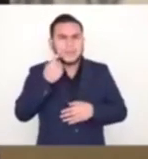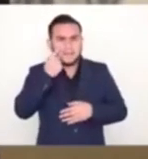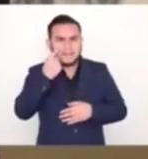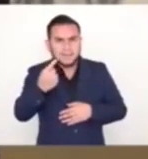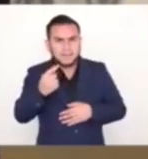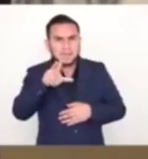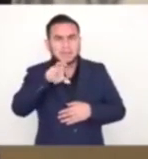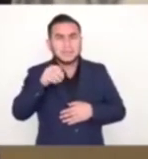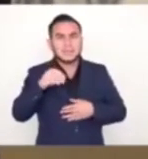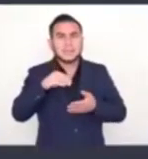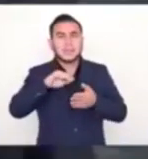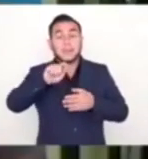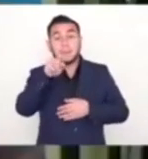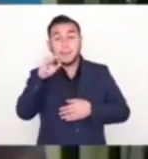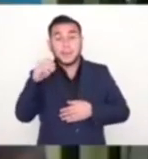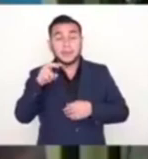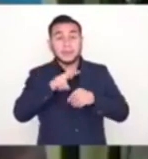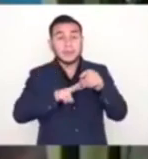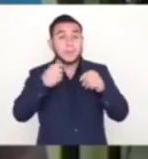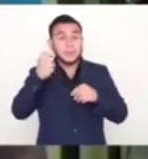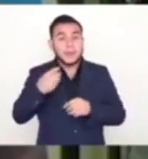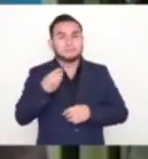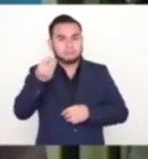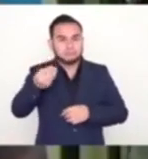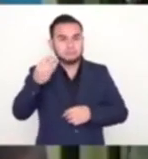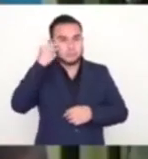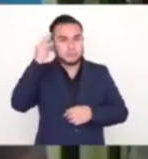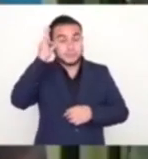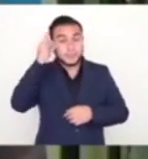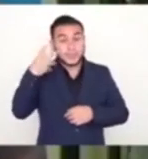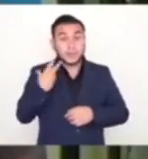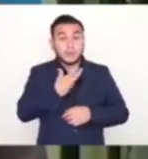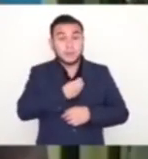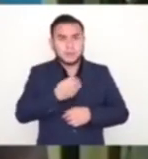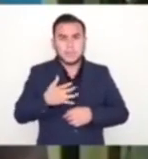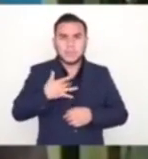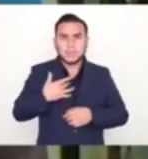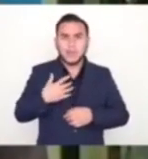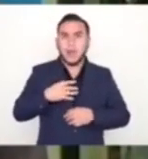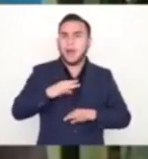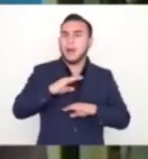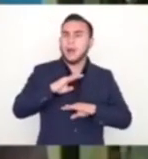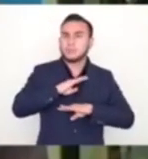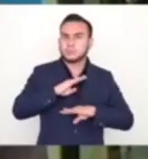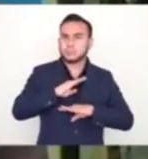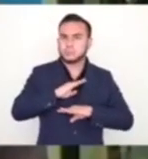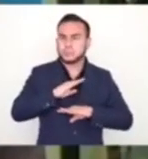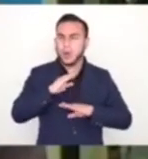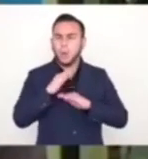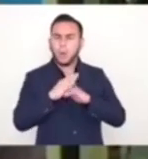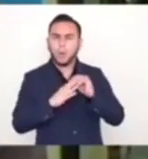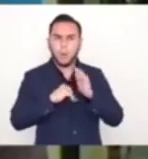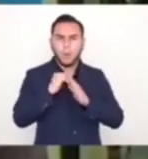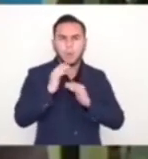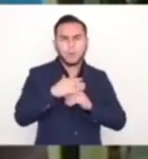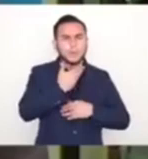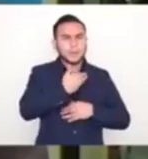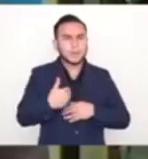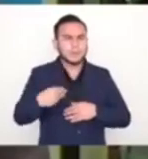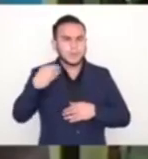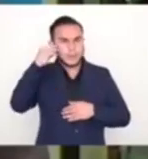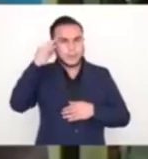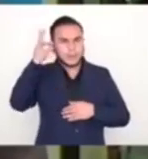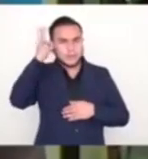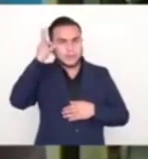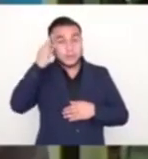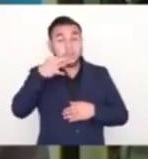30 mil dólares al mes, por favor. Nosotros nos sentimos, pero muy cómodos con el gobierno del presidente Mauricio Funes, pero muy, muy cómodos. No